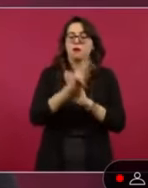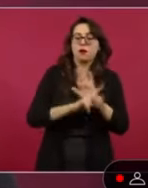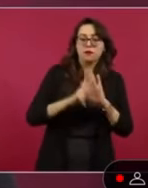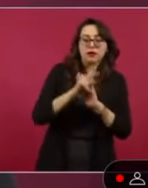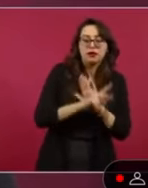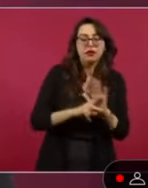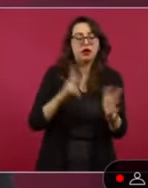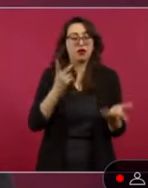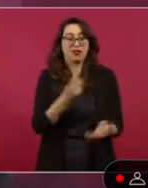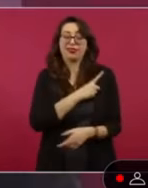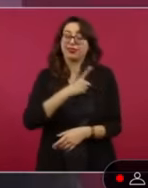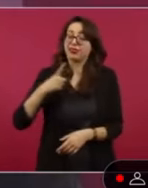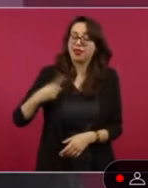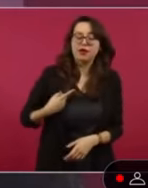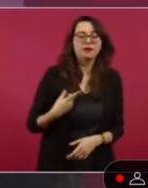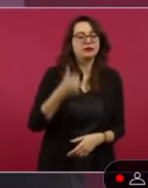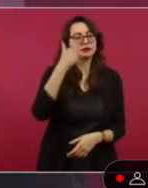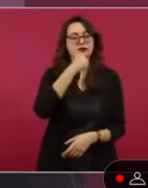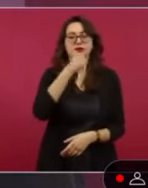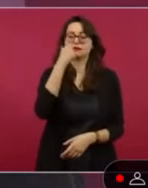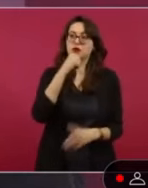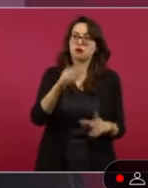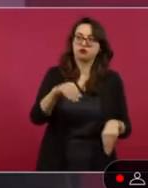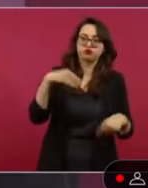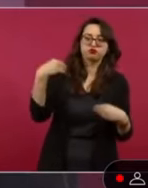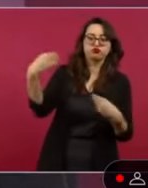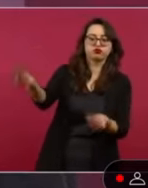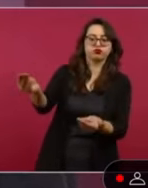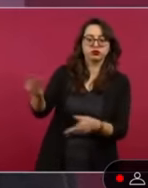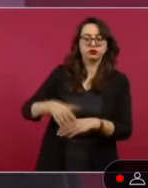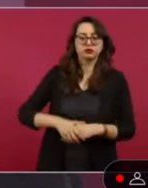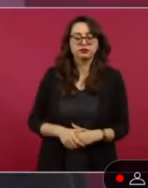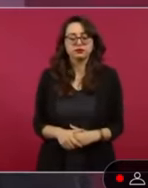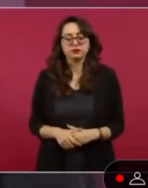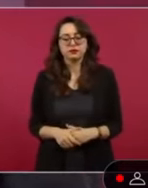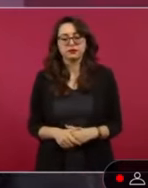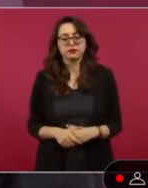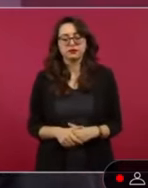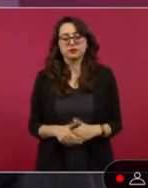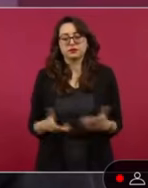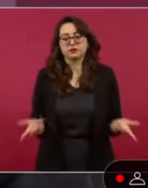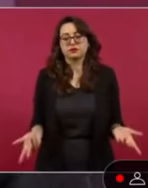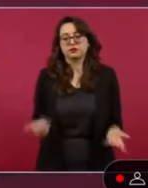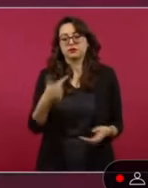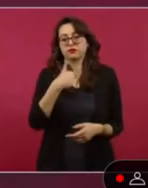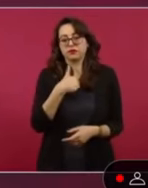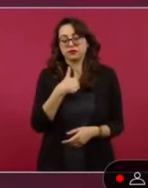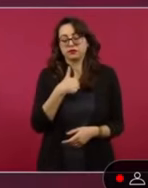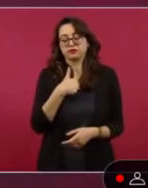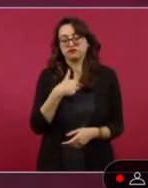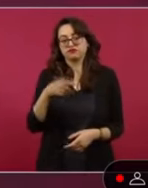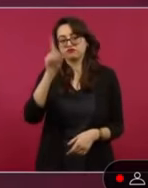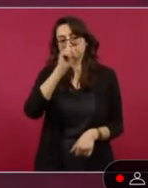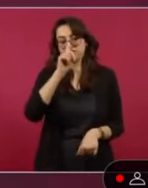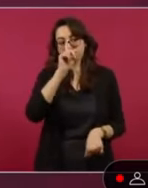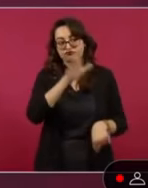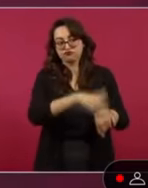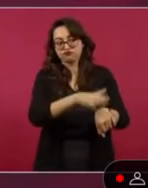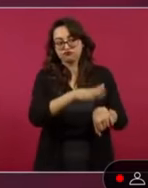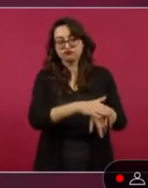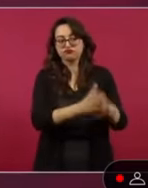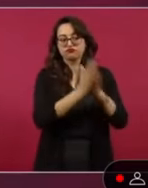delictivo tiene la obligación de entregarlos a la autoridad correspondiente y pues yo exhortaría a quien tiene,